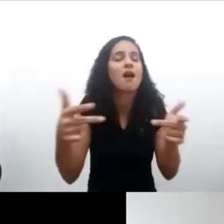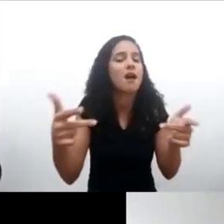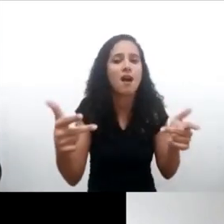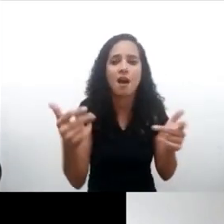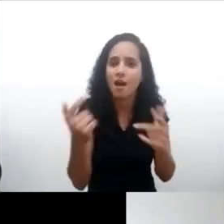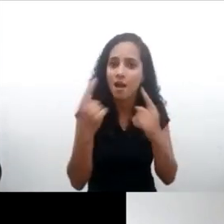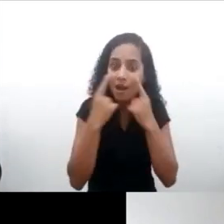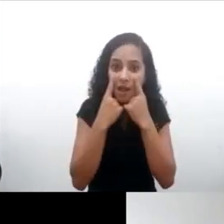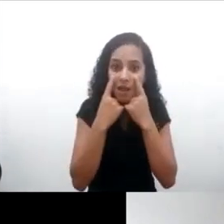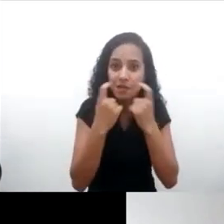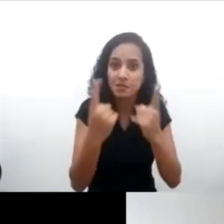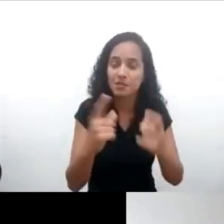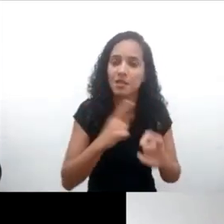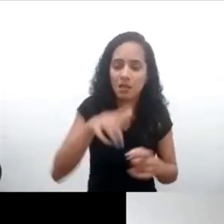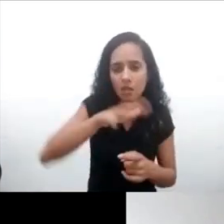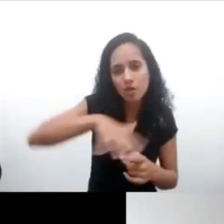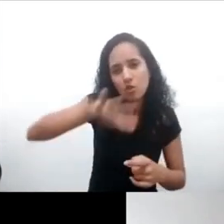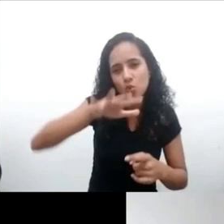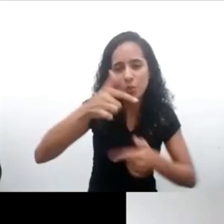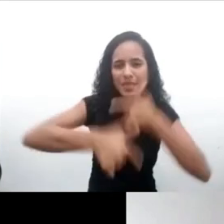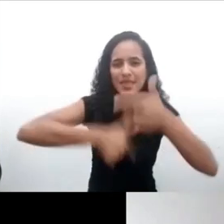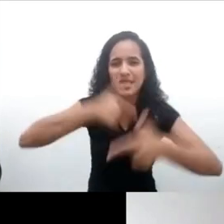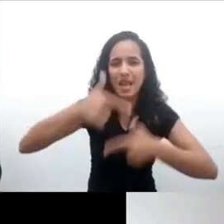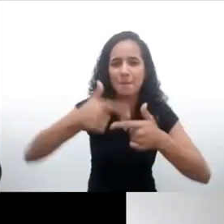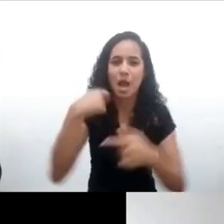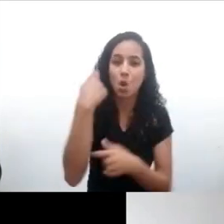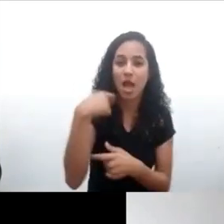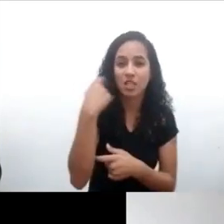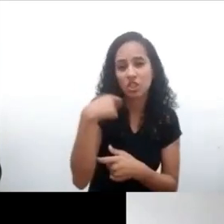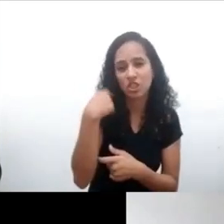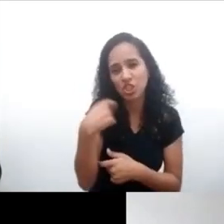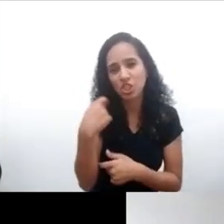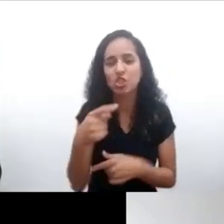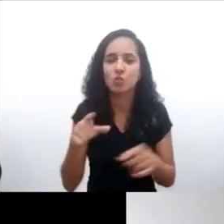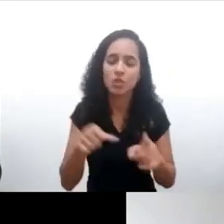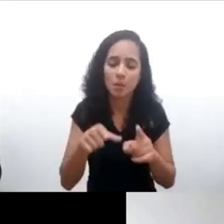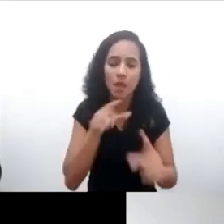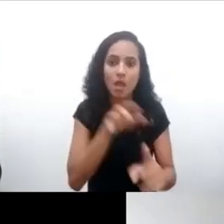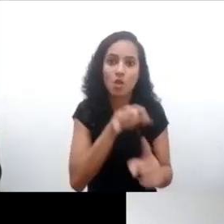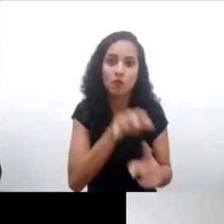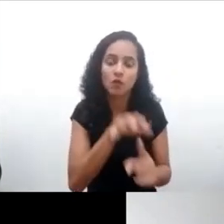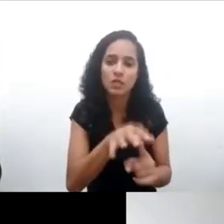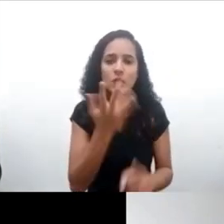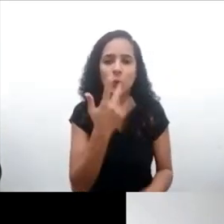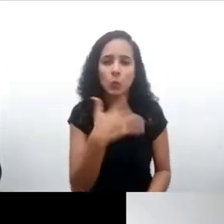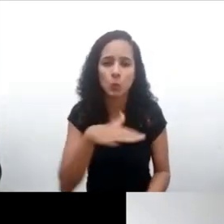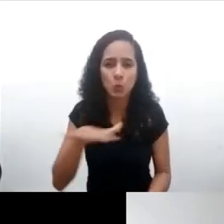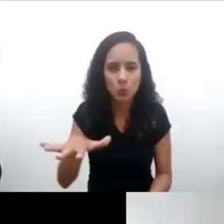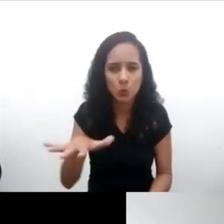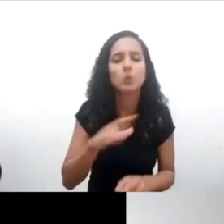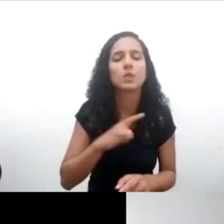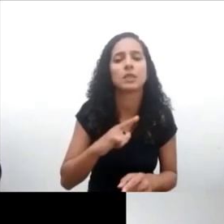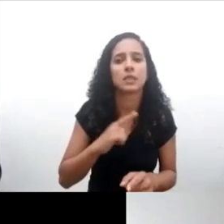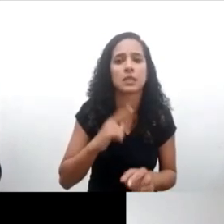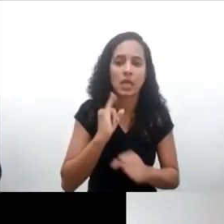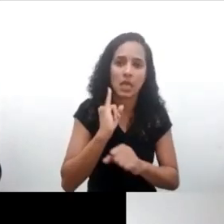muy interesantes sobre trabajo infantil artístico en el mundo digital, los influenciadores infantiles sobre el enforcement,